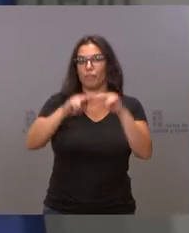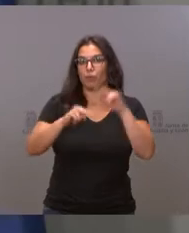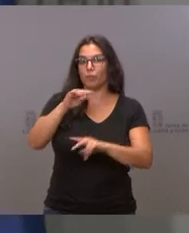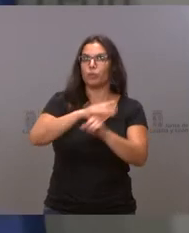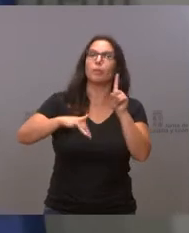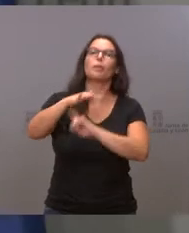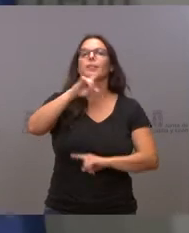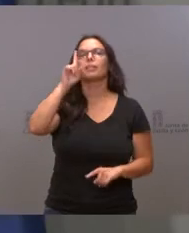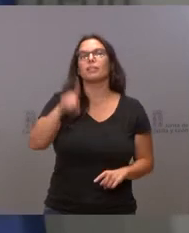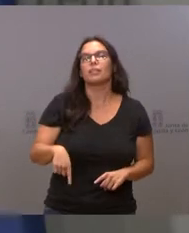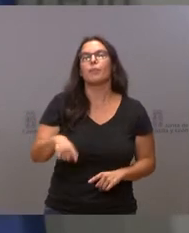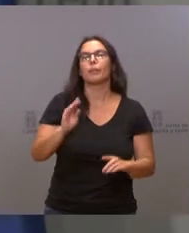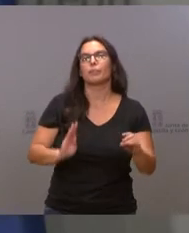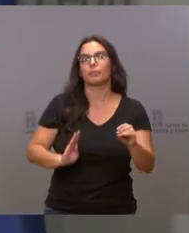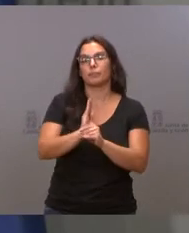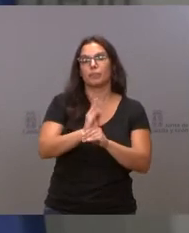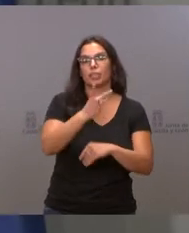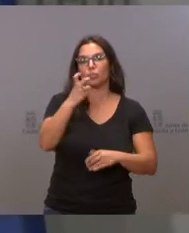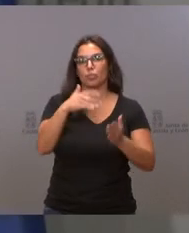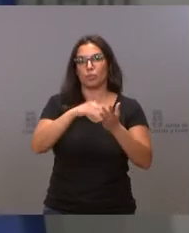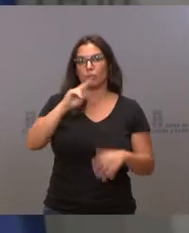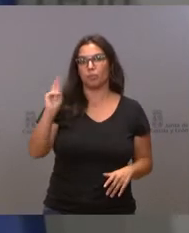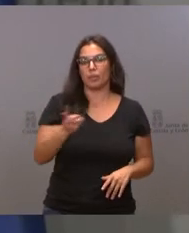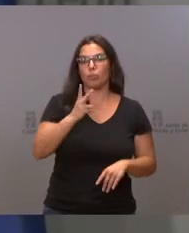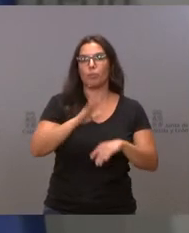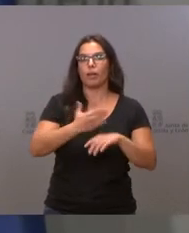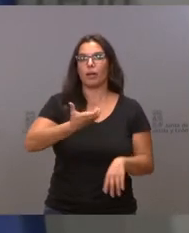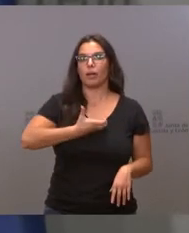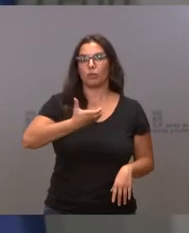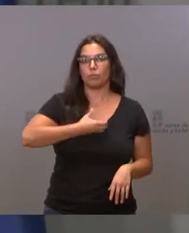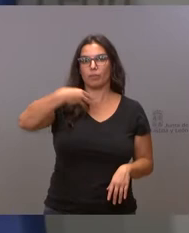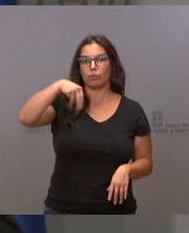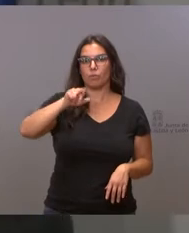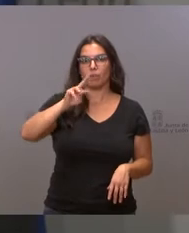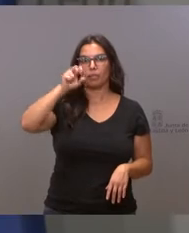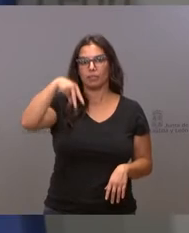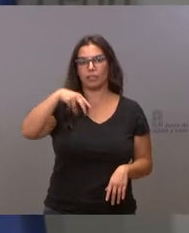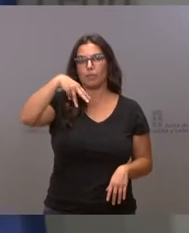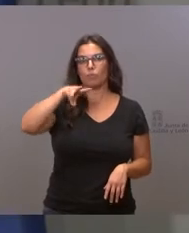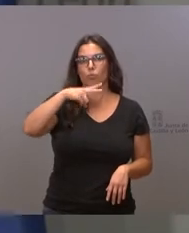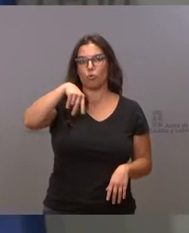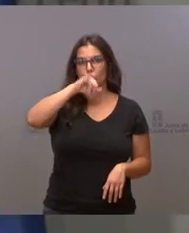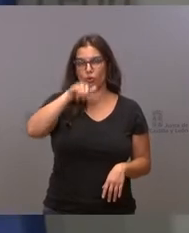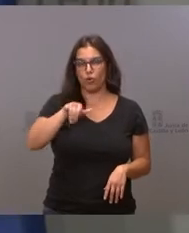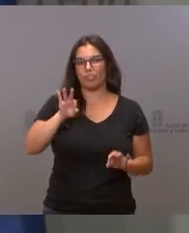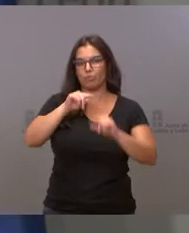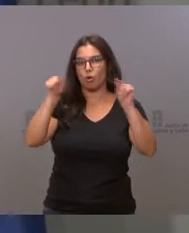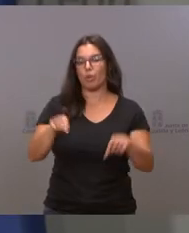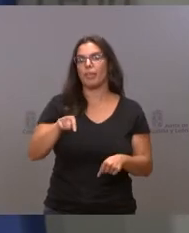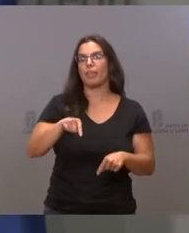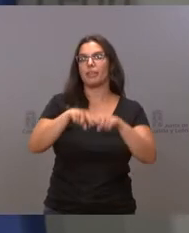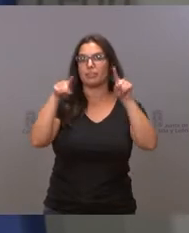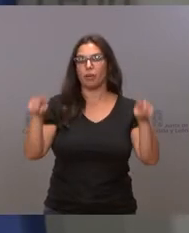destina también una subvención de 200.000 euros al Ayuntamiento de Martín Muñoz de Las Posadas, en Segovia, para la